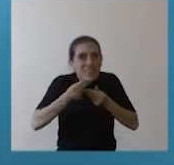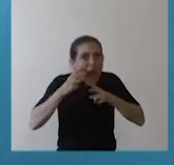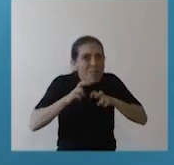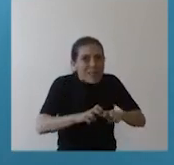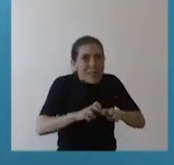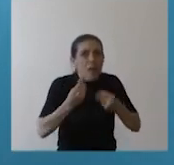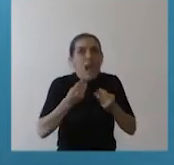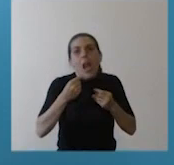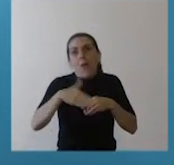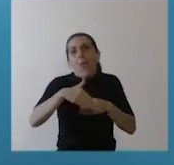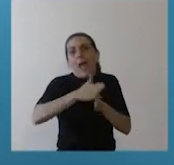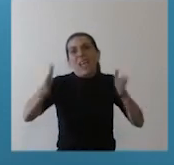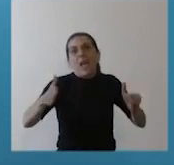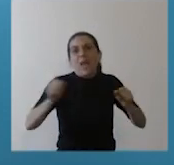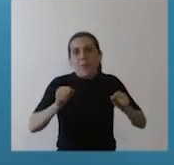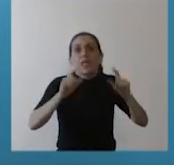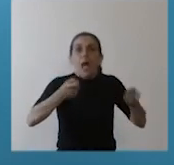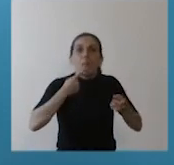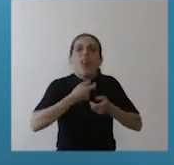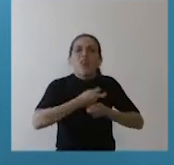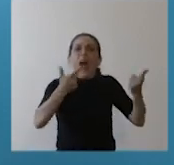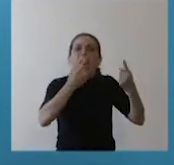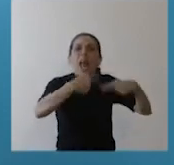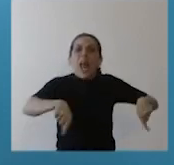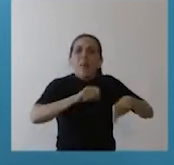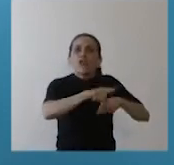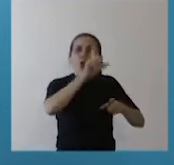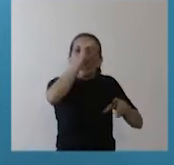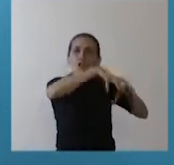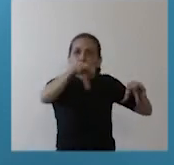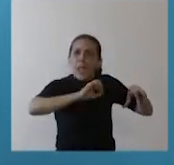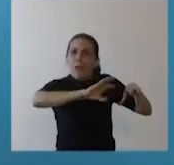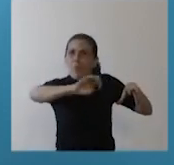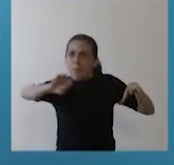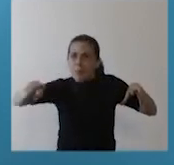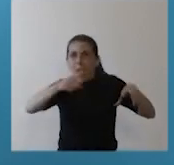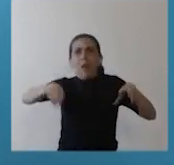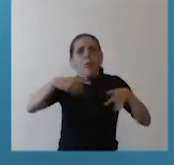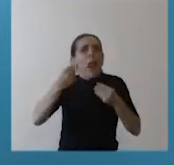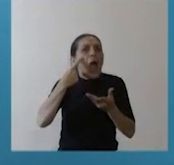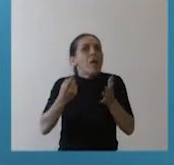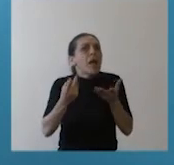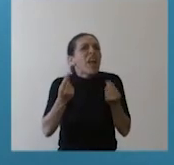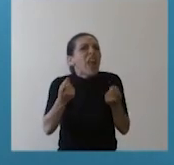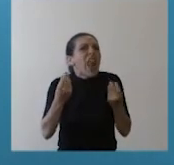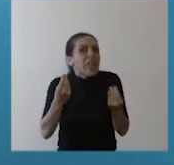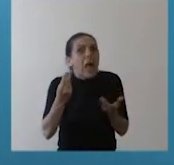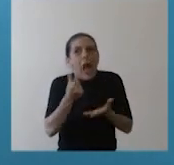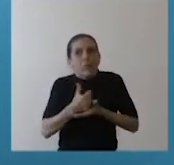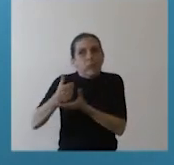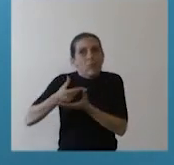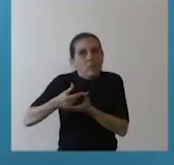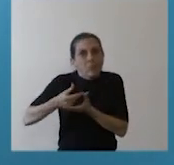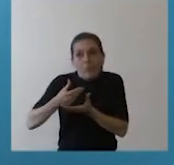el fortalecimiento también de equipamiento en los hospitales y trabajar en el contexto de lo que se vaya necesitando para disponer de esa partida